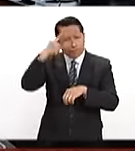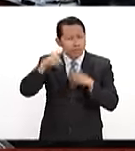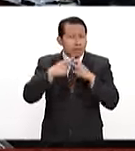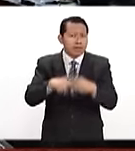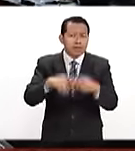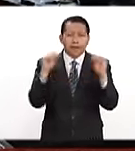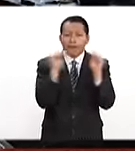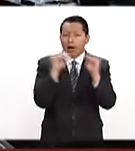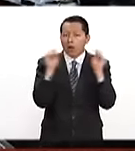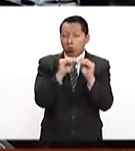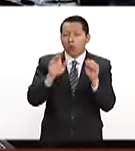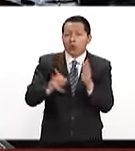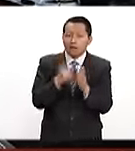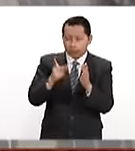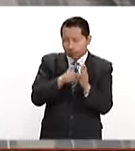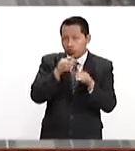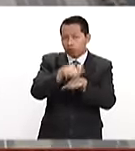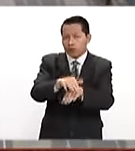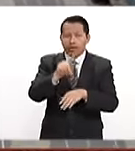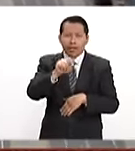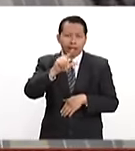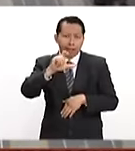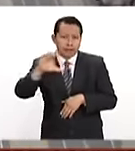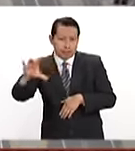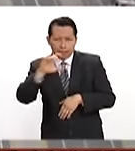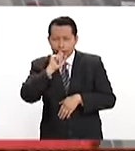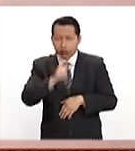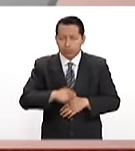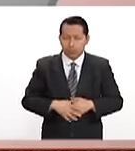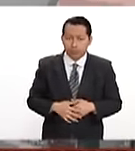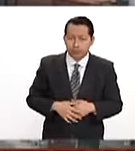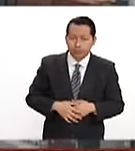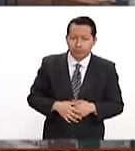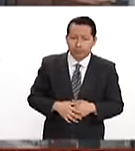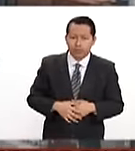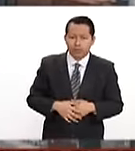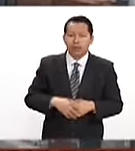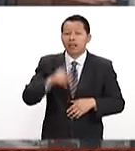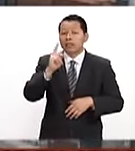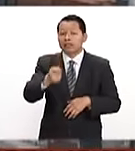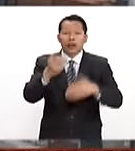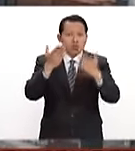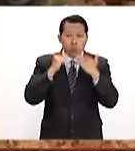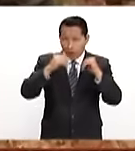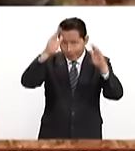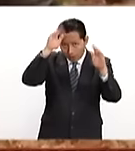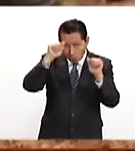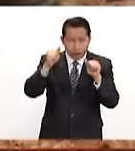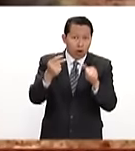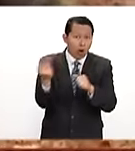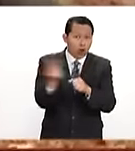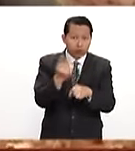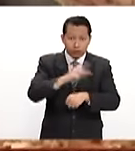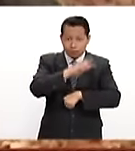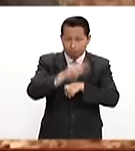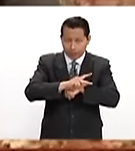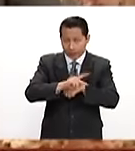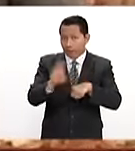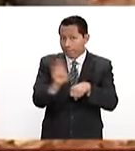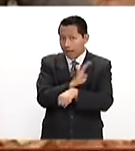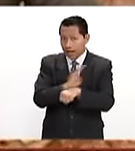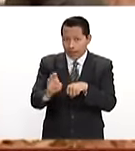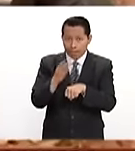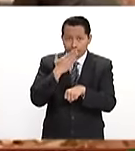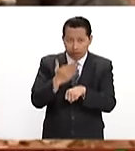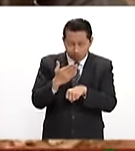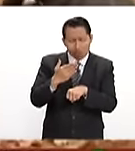iniciar diálogos sobre la renegociación del Tratado de Libre Comercio. Si no hay un acuerdo donde ambos países ganen, México